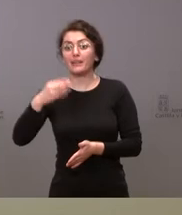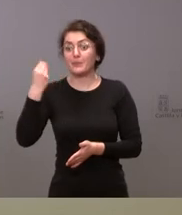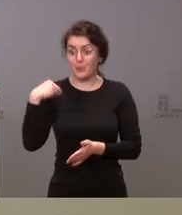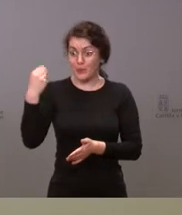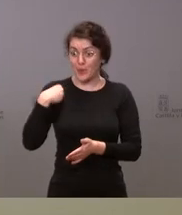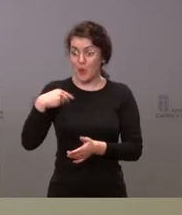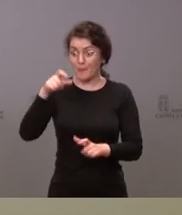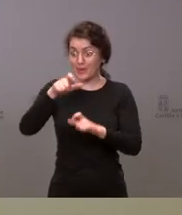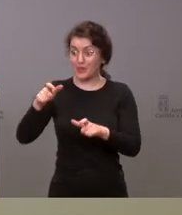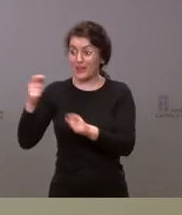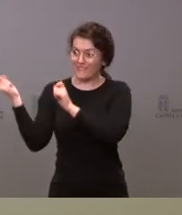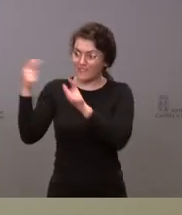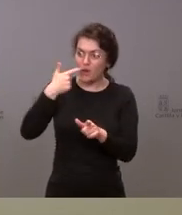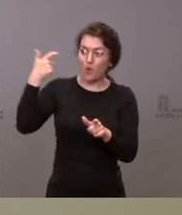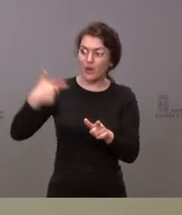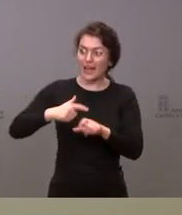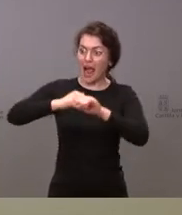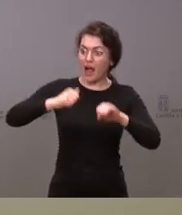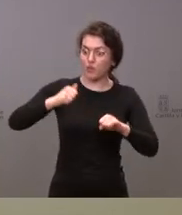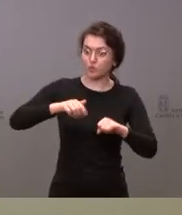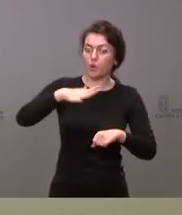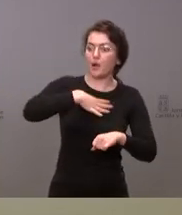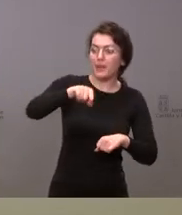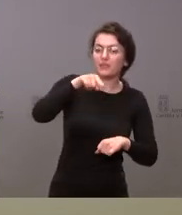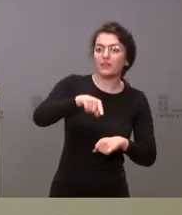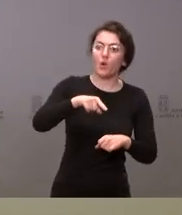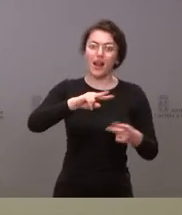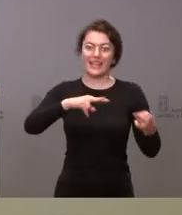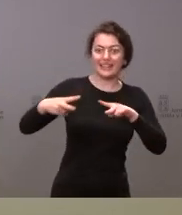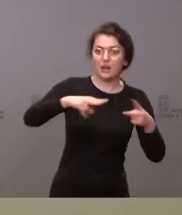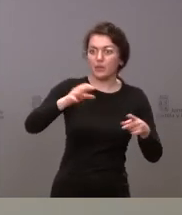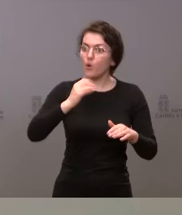para ejercer esa labor no sé si de intérprete o de apoyo gracias